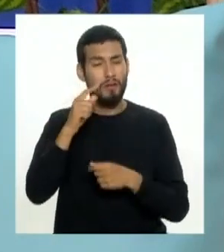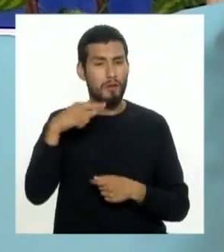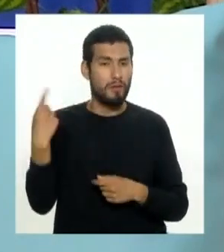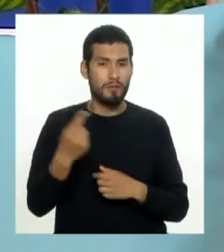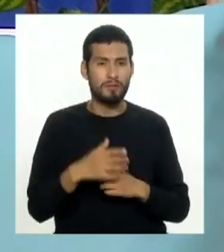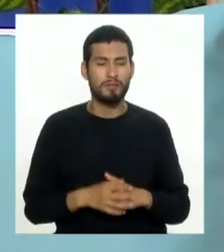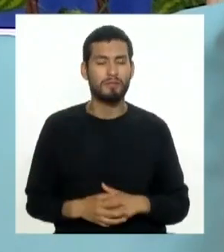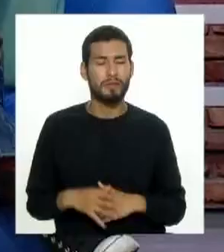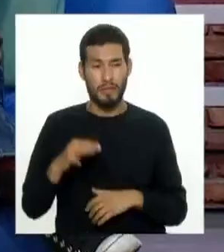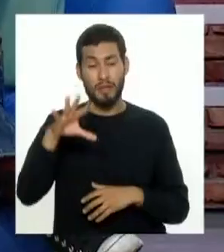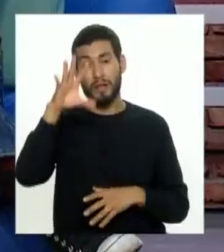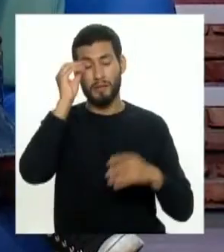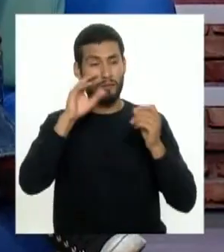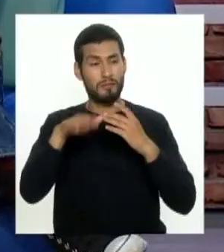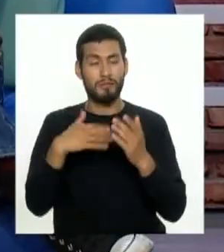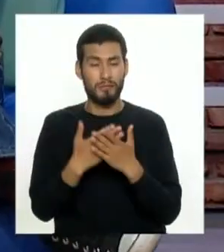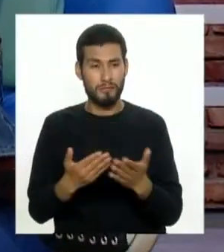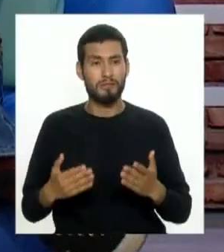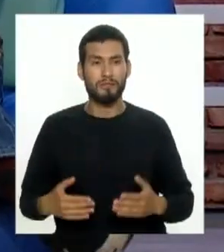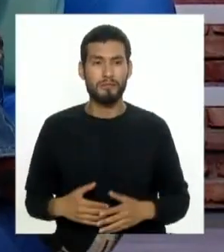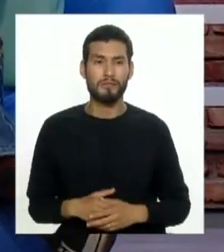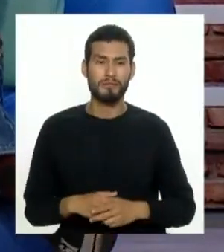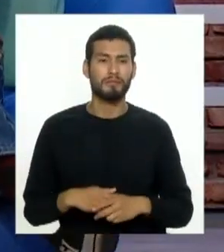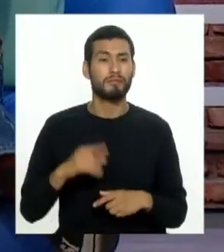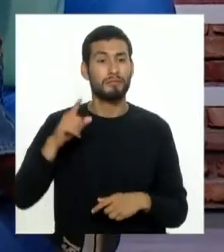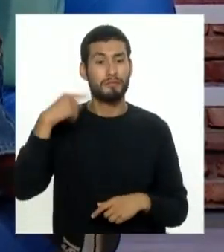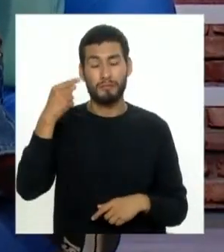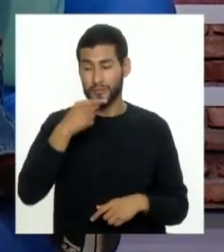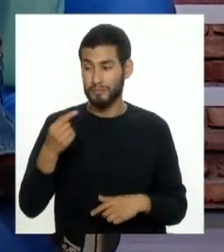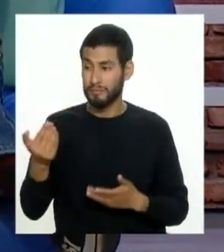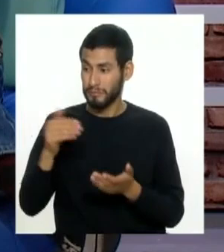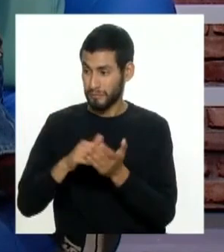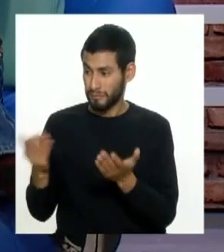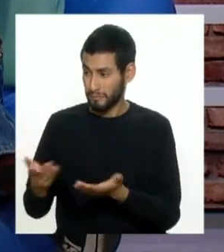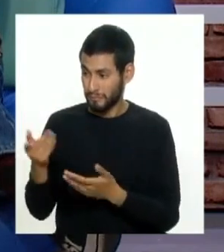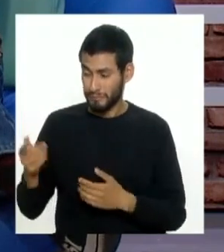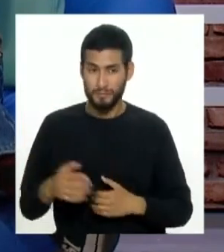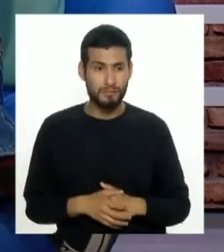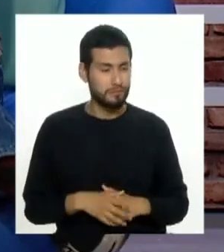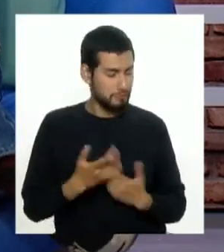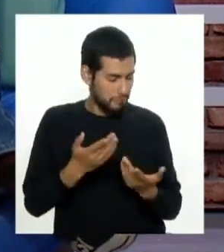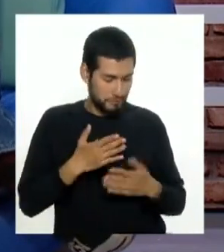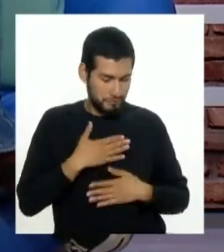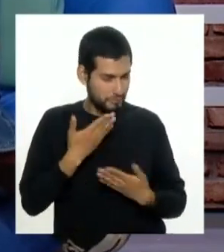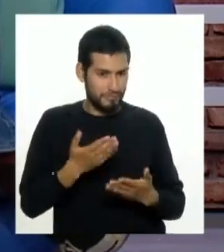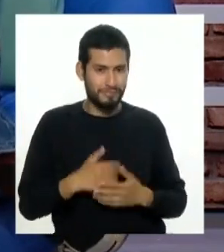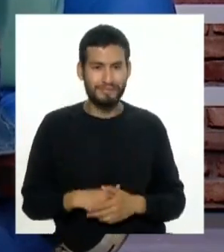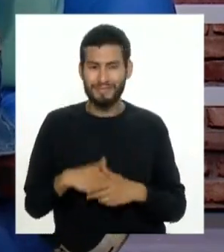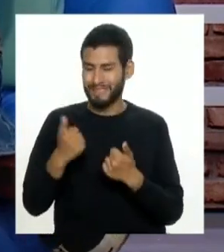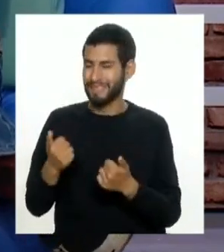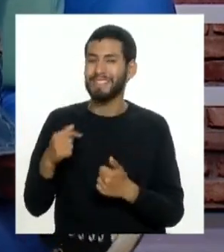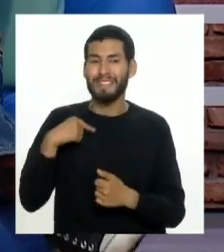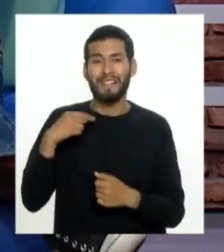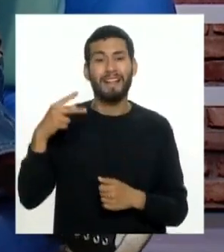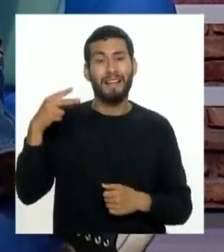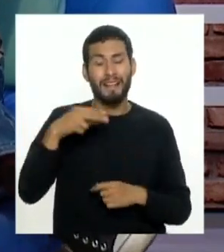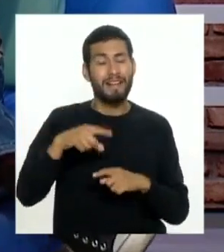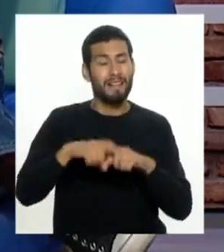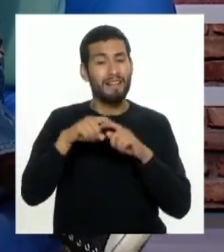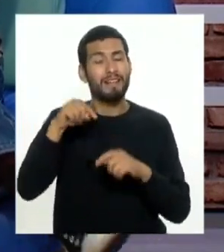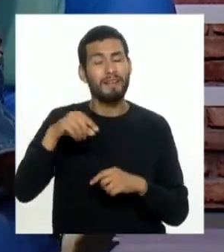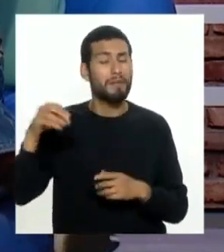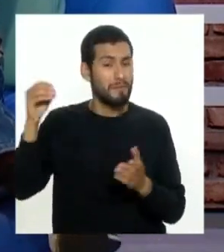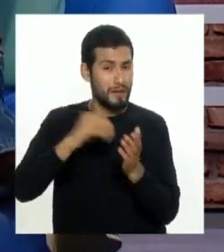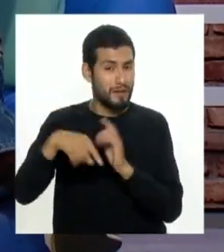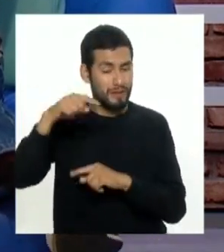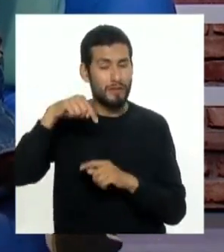todos y aprendemos aprendemos cosas aprendemos cosas la próxima semana de nuevo por aquí Crisólogo a la orden así es entonces nos vamos a la pausa ya regresamos